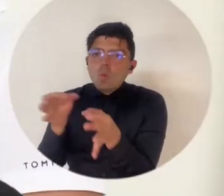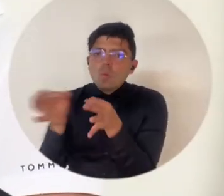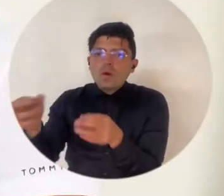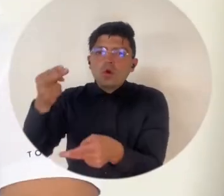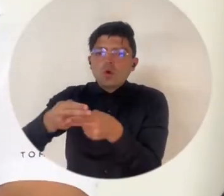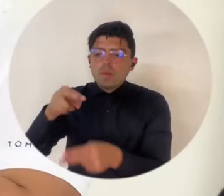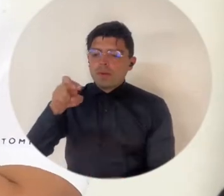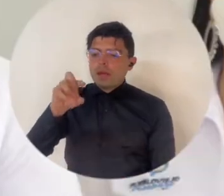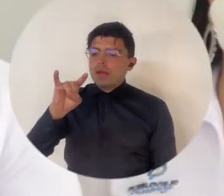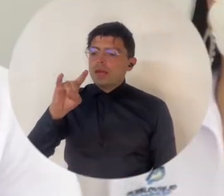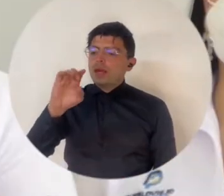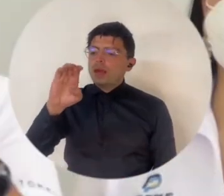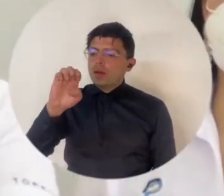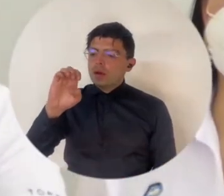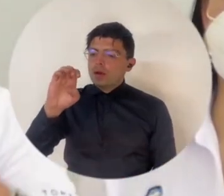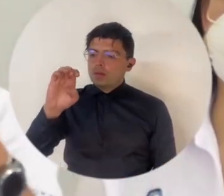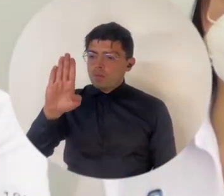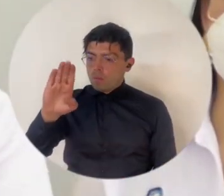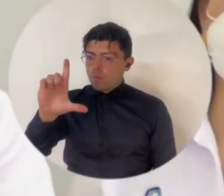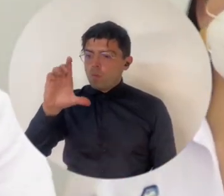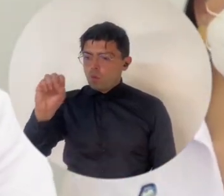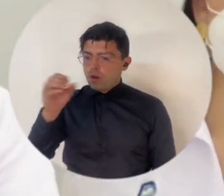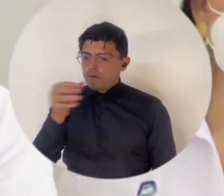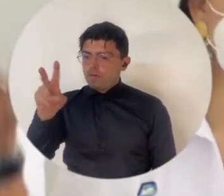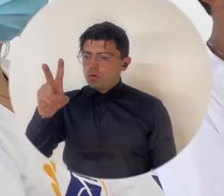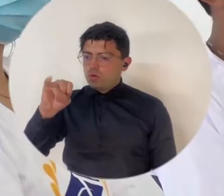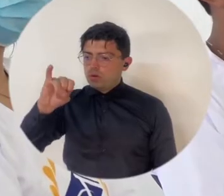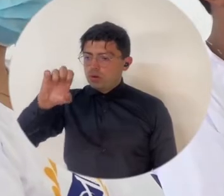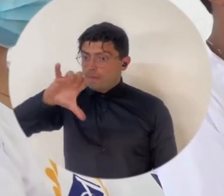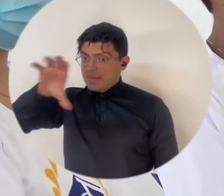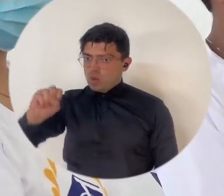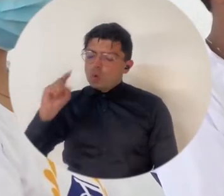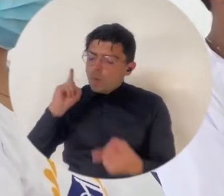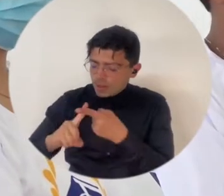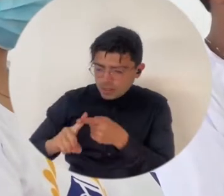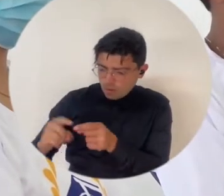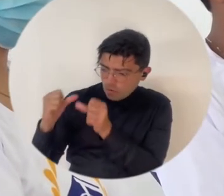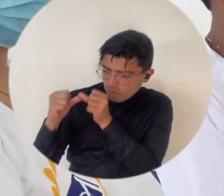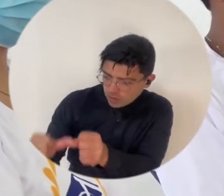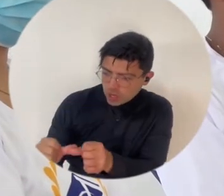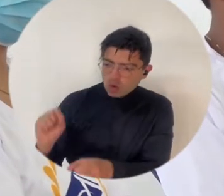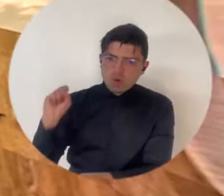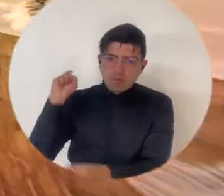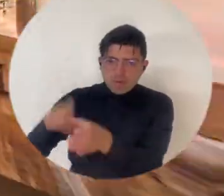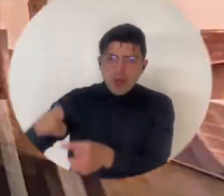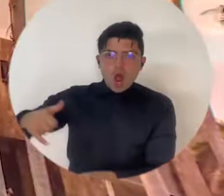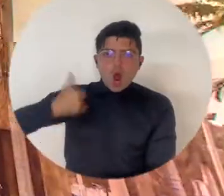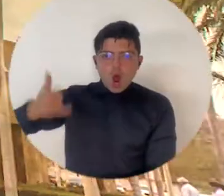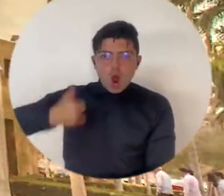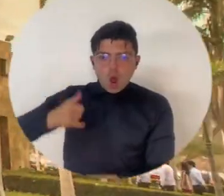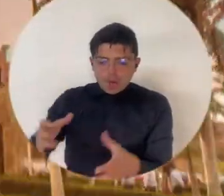donde consolidó importantes acciones para garantizar el acceso y la permanencia de más jóvenes en la educación superior.